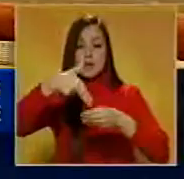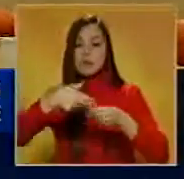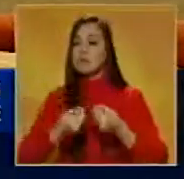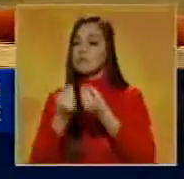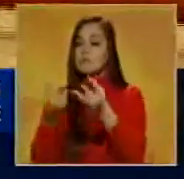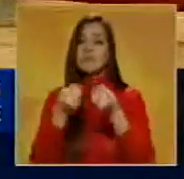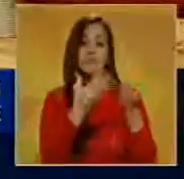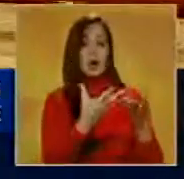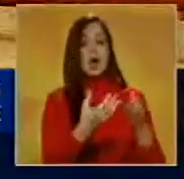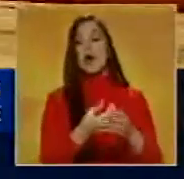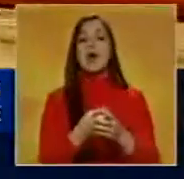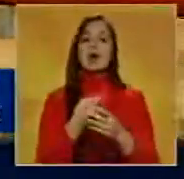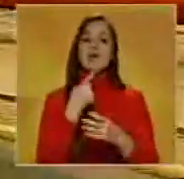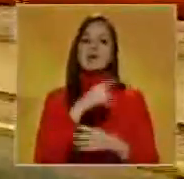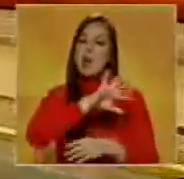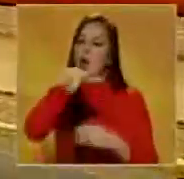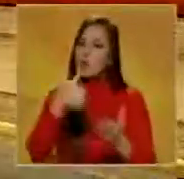garantizó el suministro de combustible en todo el país.